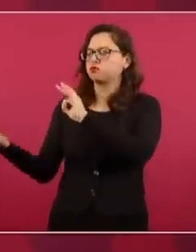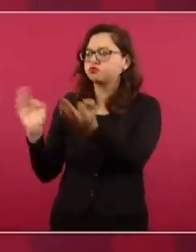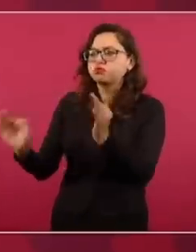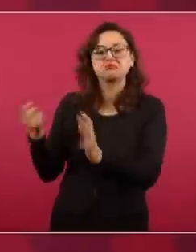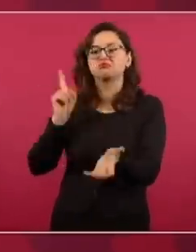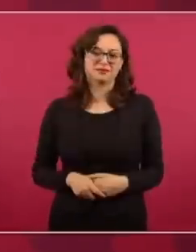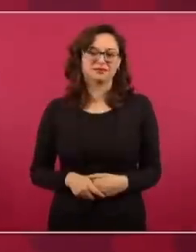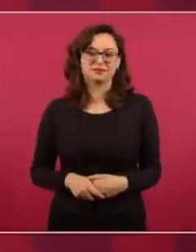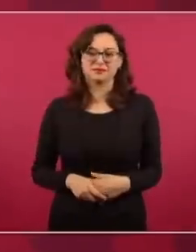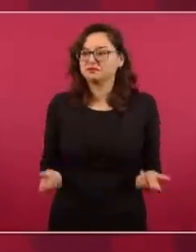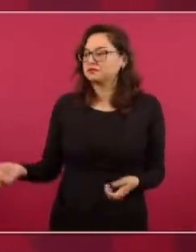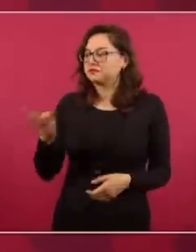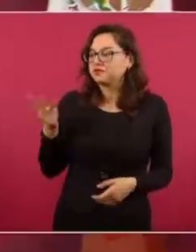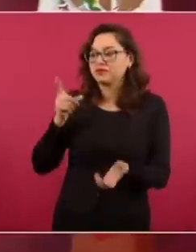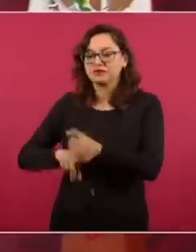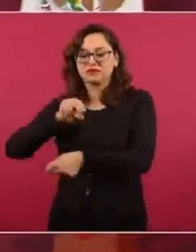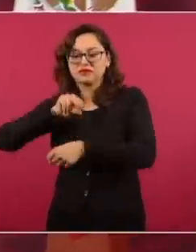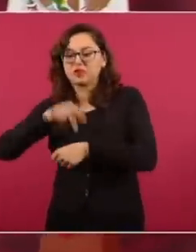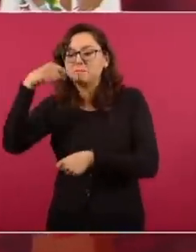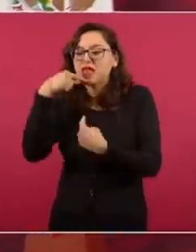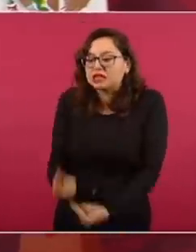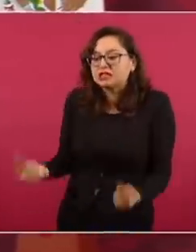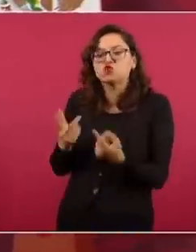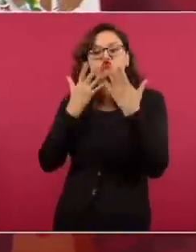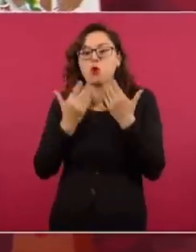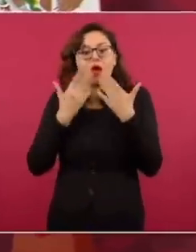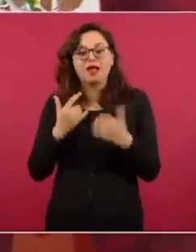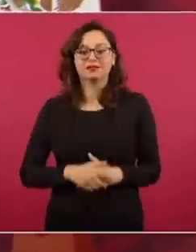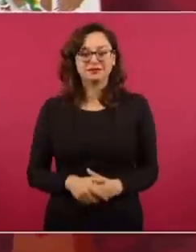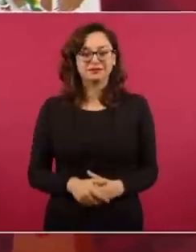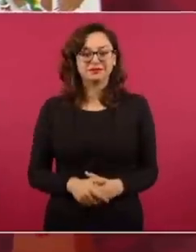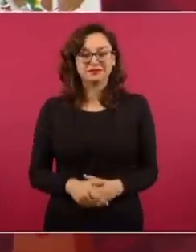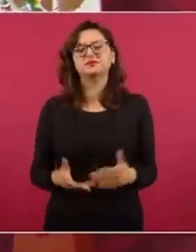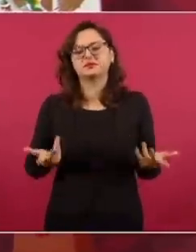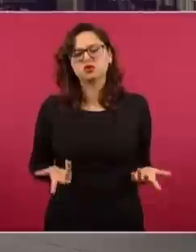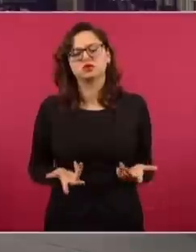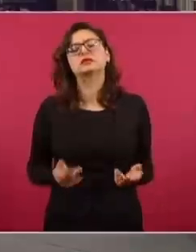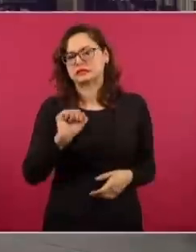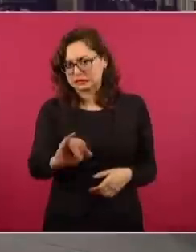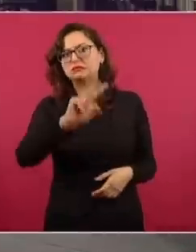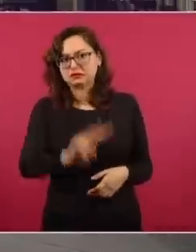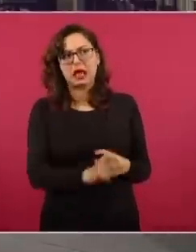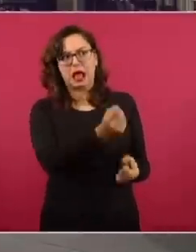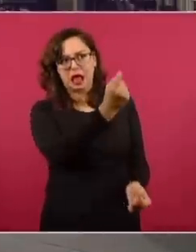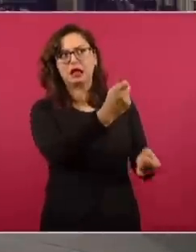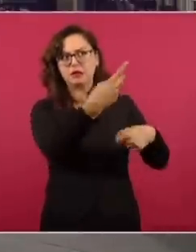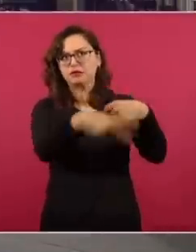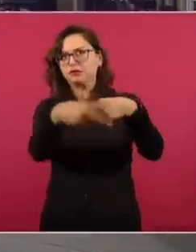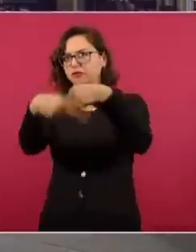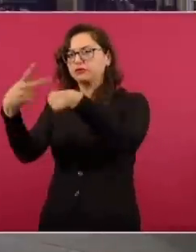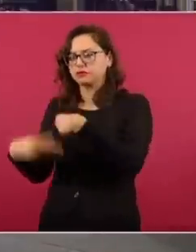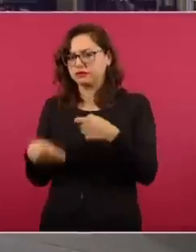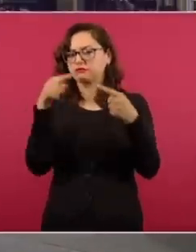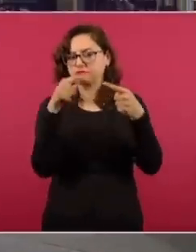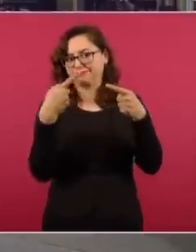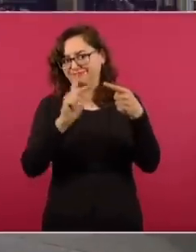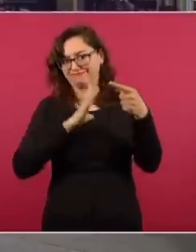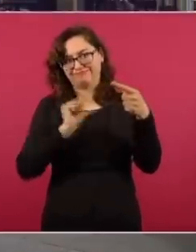había pediatra. Entonces, es una serie de factores. Qué bien que planteas el tema, porque aquí, todos los martes, vamos a estar